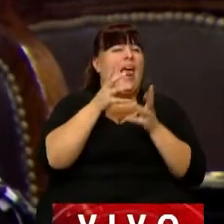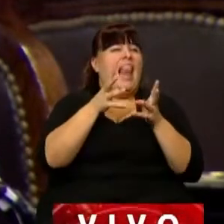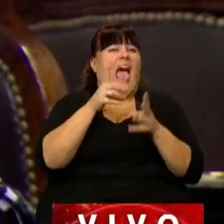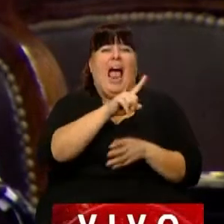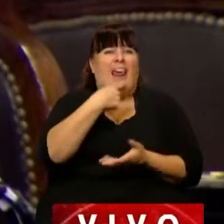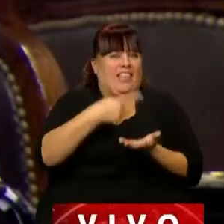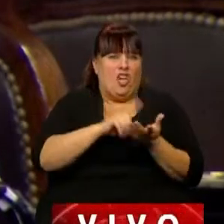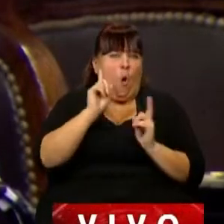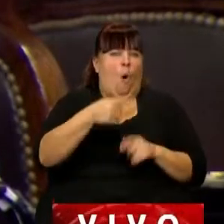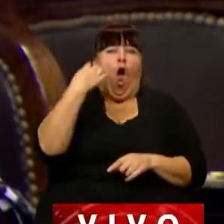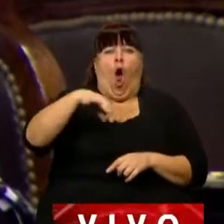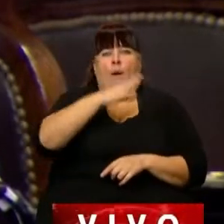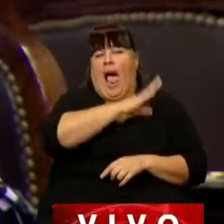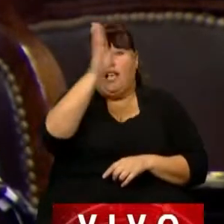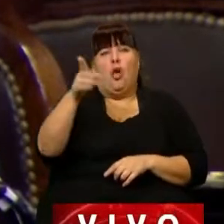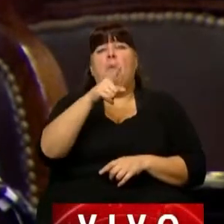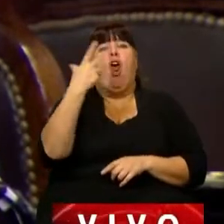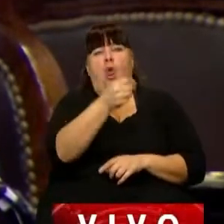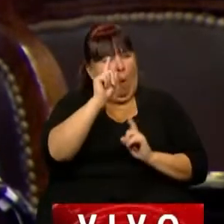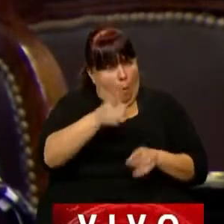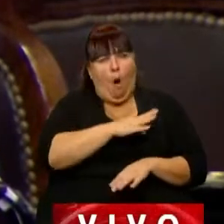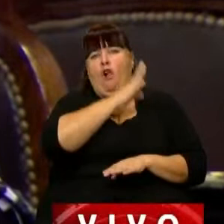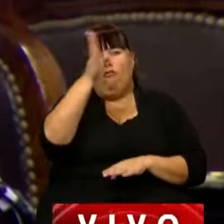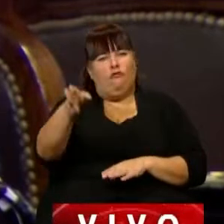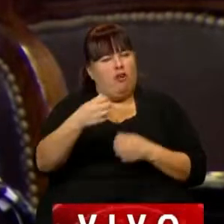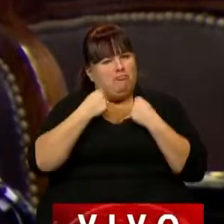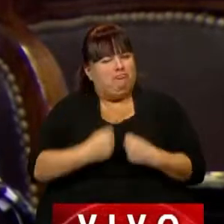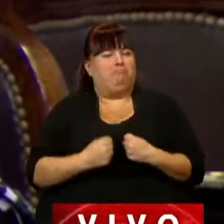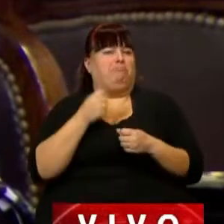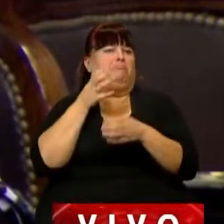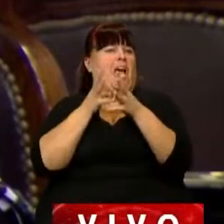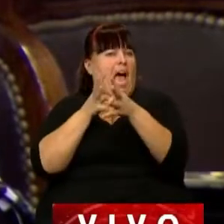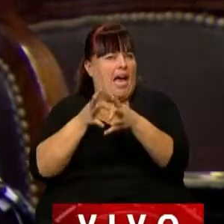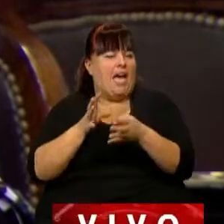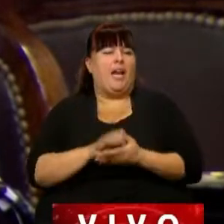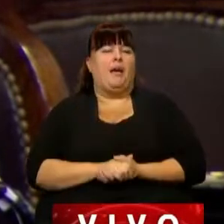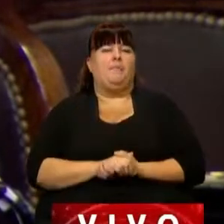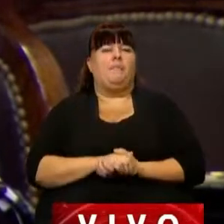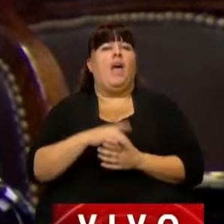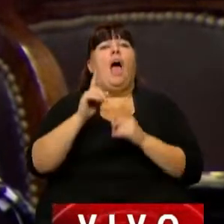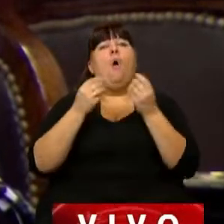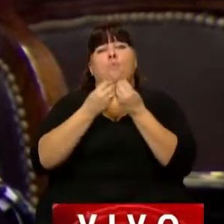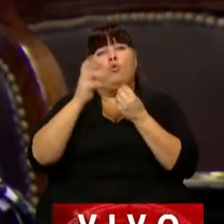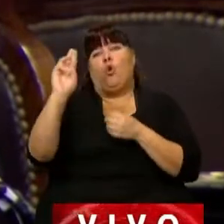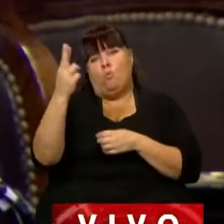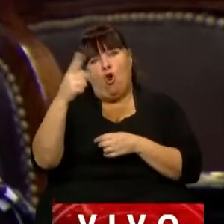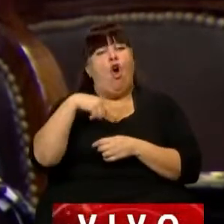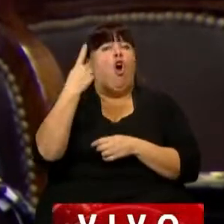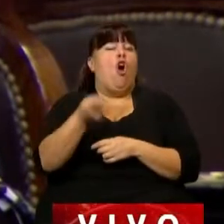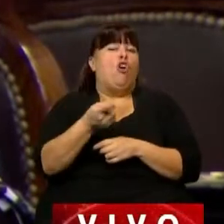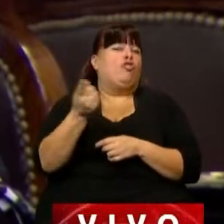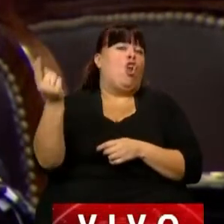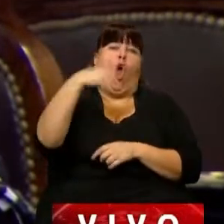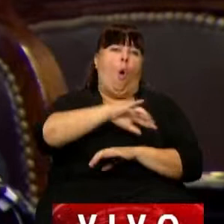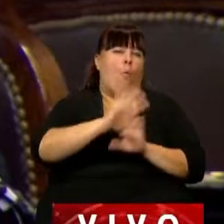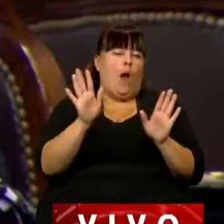no decidieron pero a la cual tampoco se negaron a participar con todo el coraje que tenían. Y muchos no volvieron. Y otros perdieron la